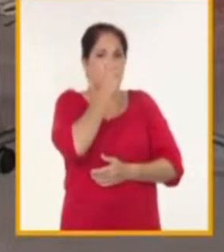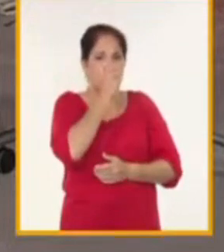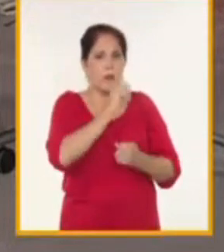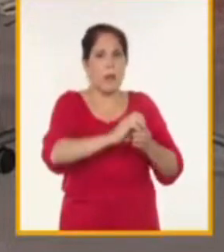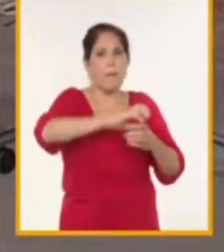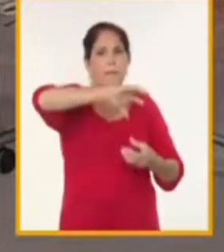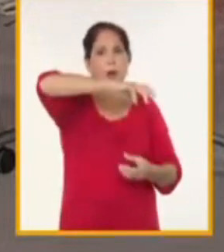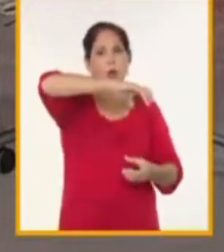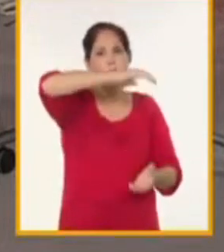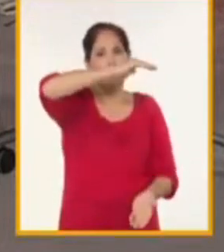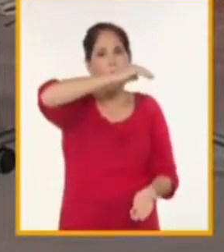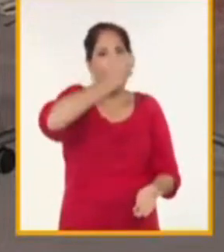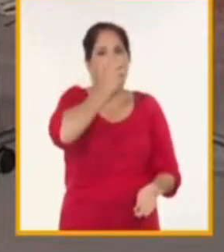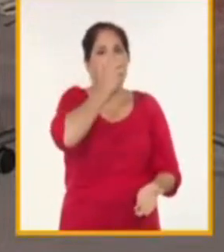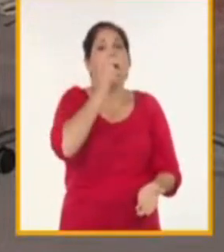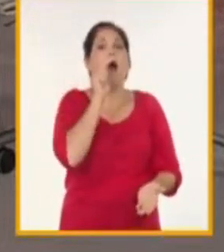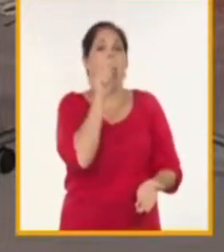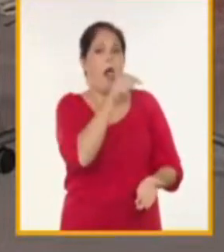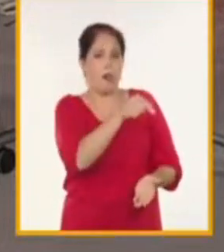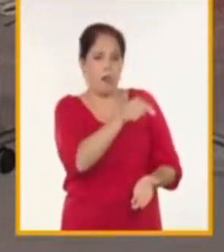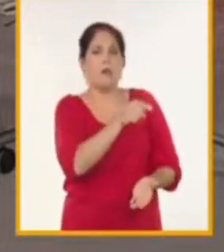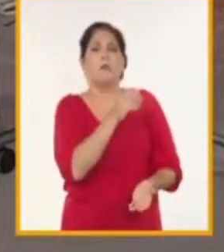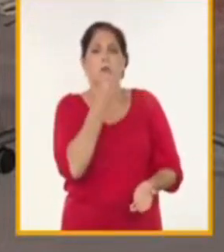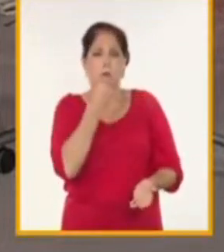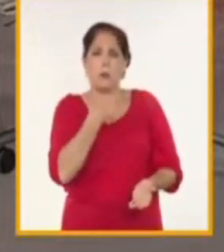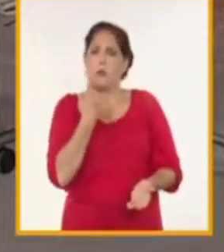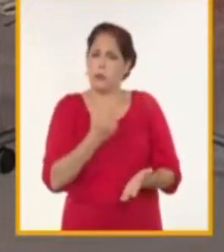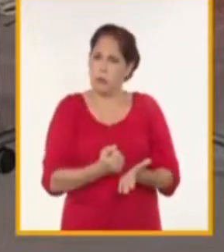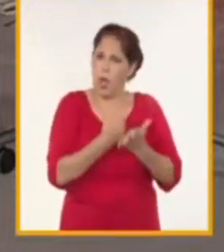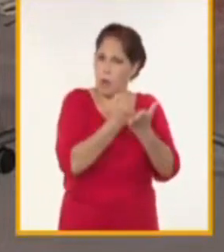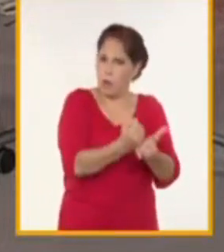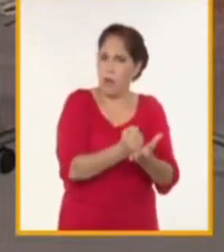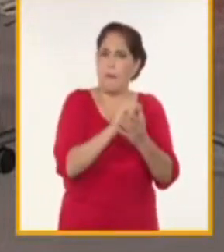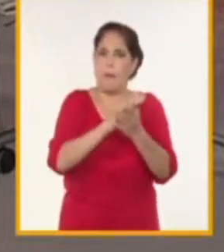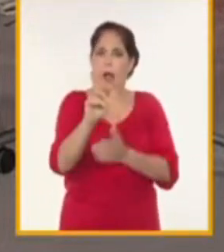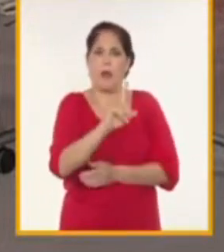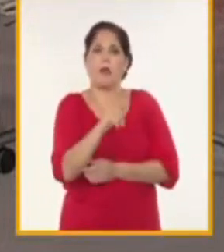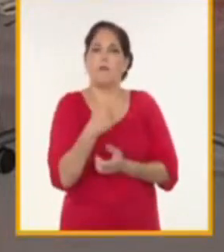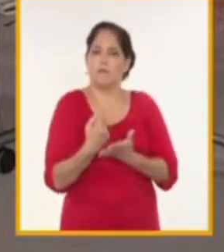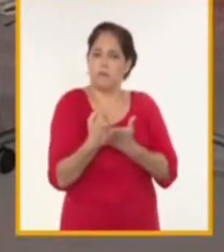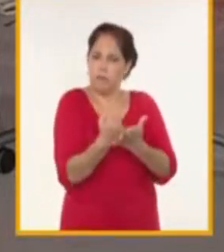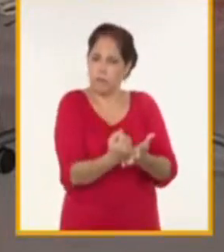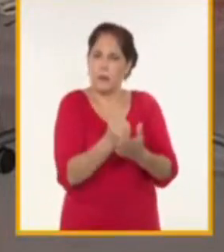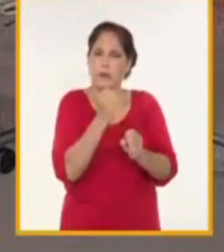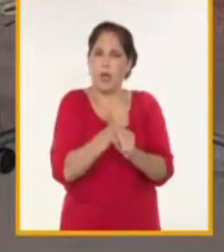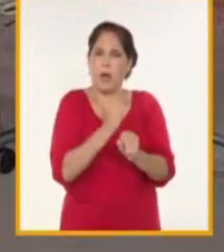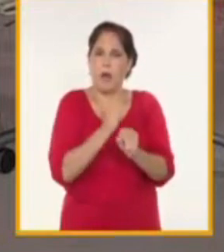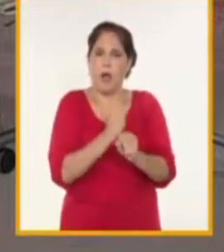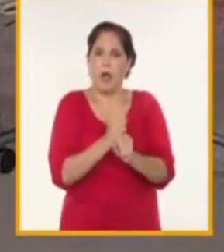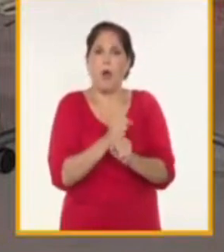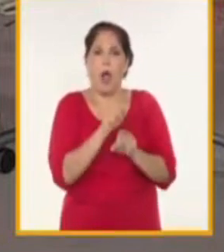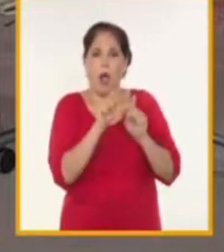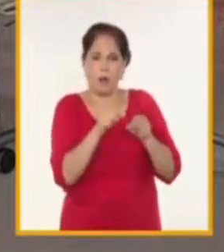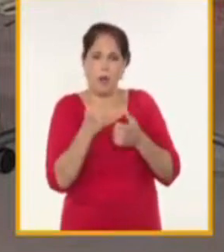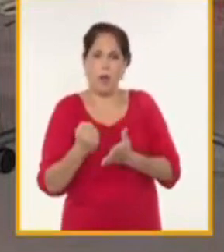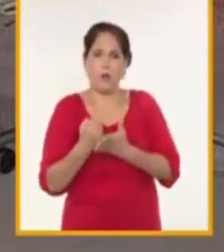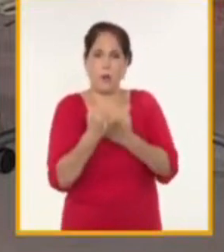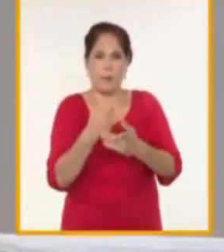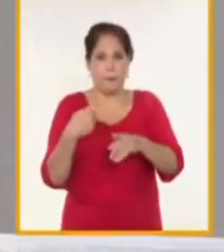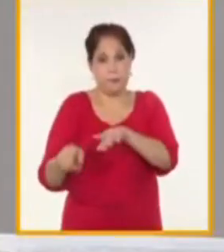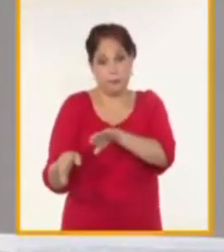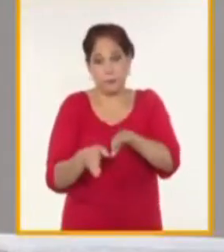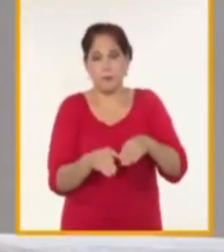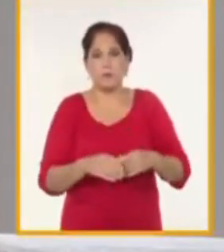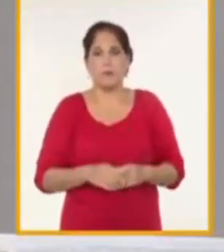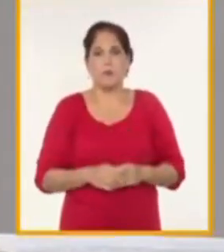lo demandaban el país y ahí estuvo también la mano y el corazón de los trabajadores portuarios el movimiento y las